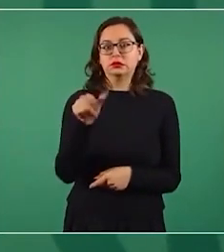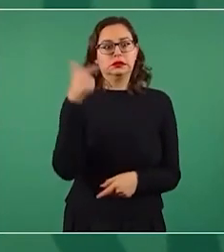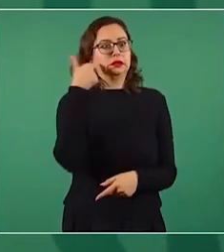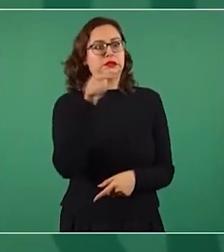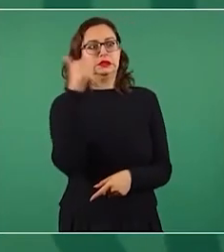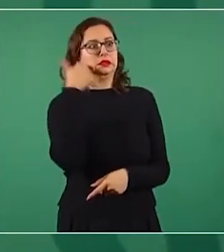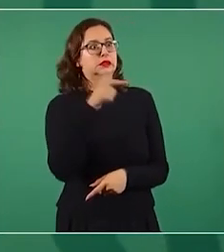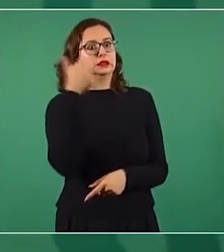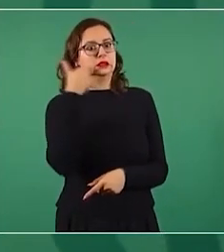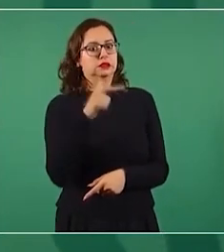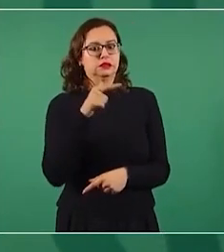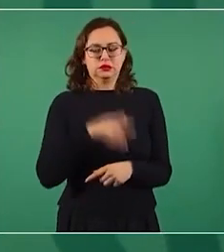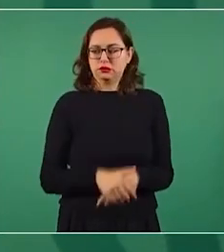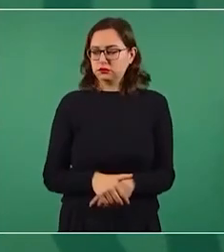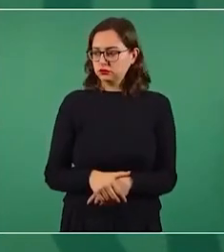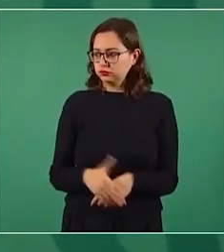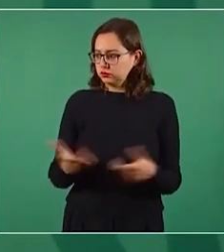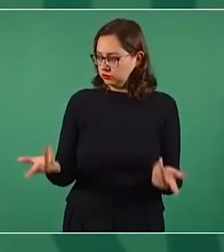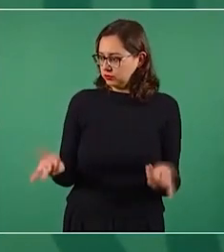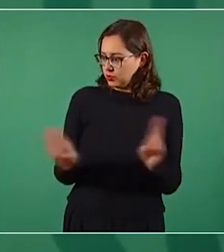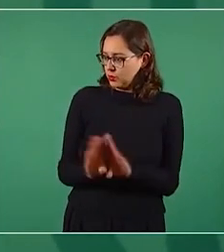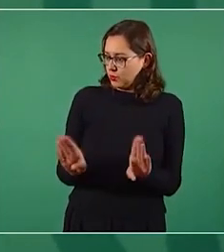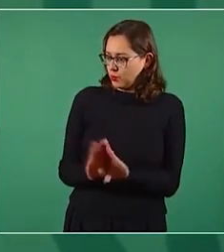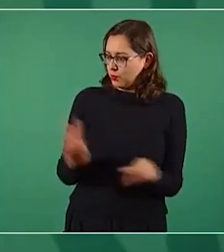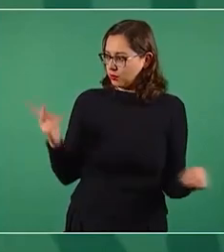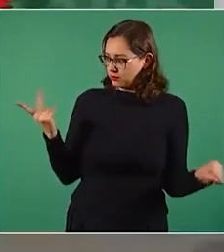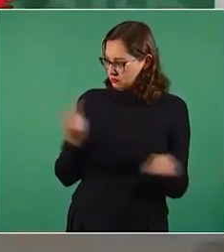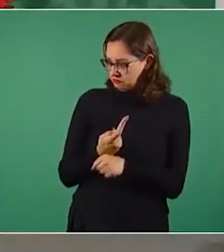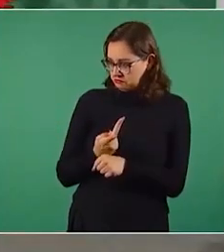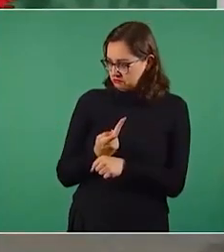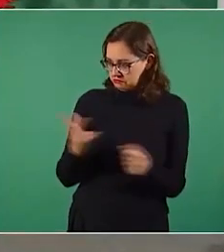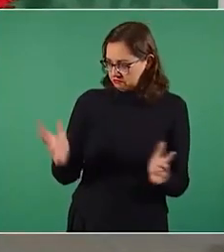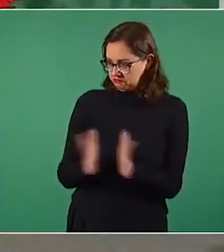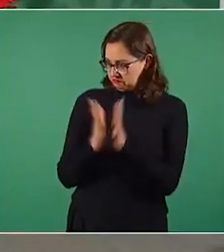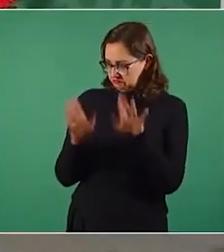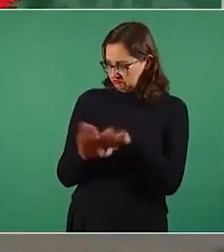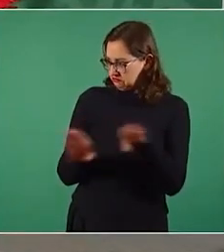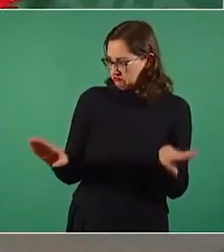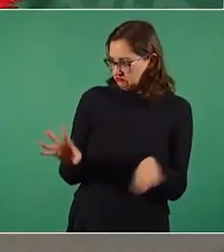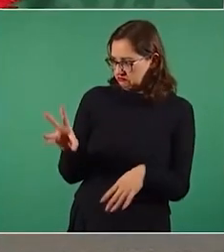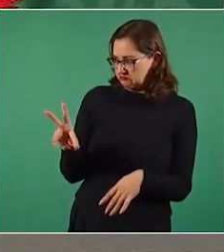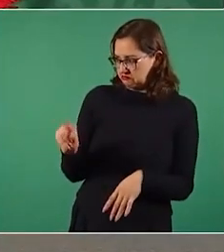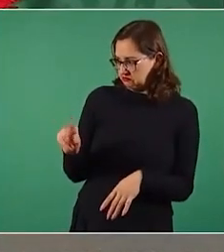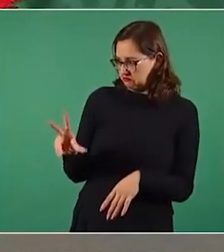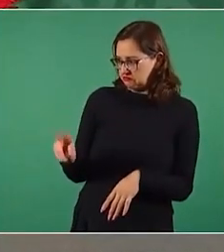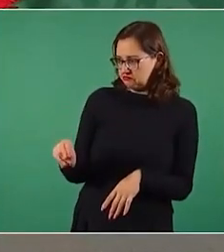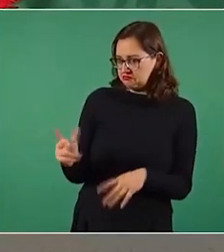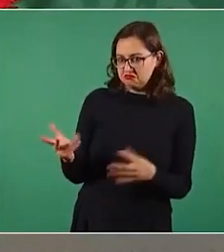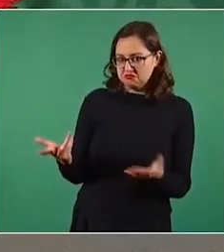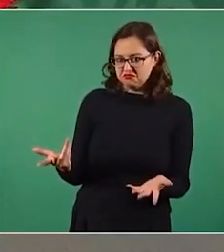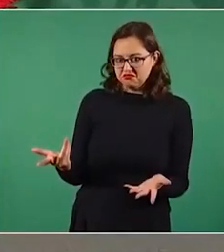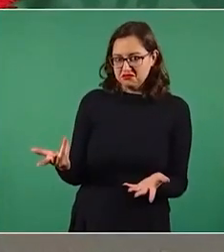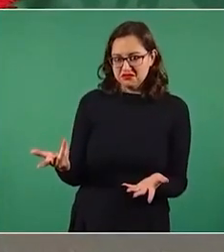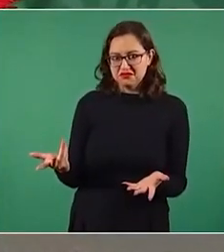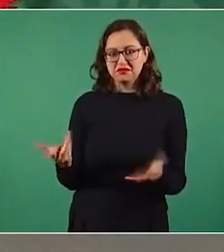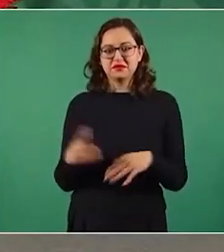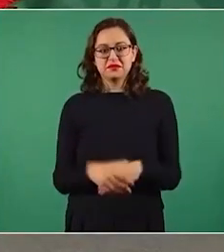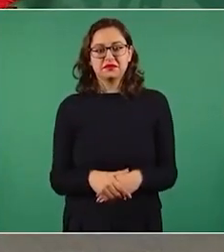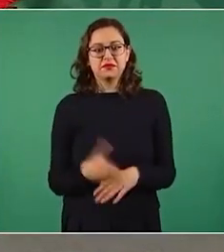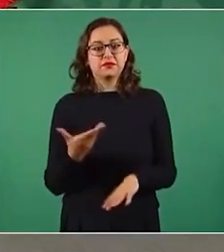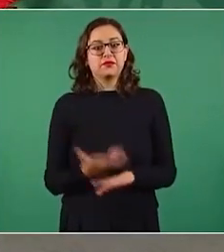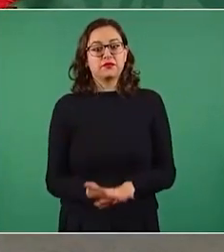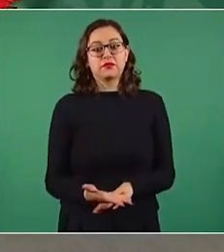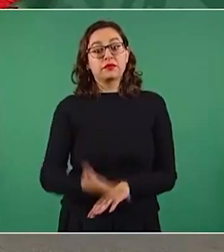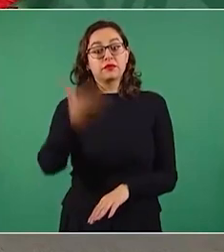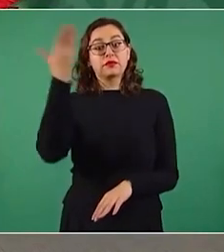los demócratas no querían la consulta